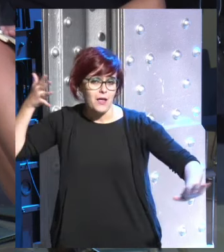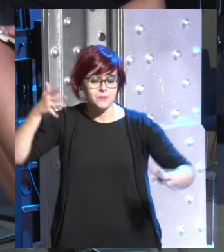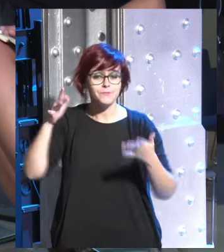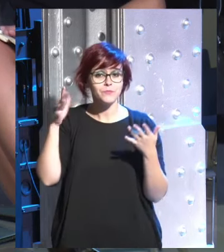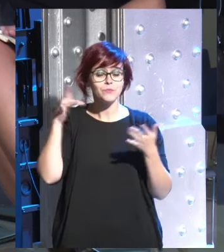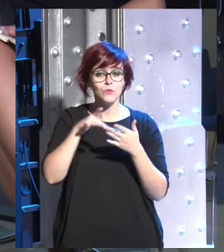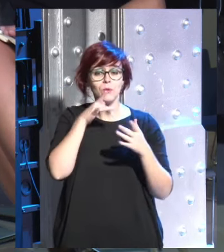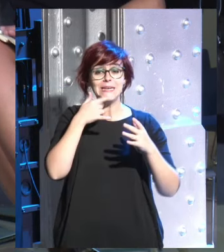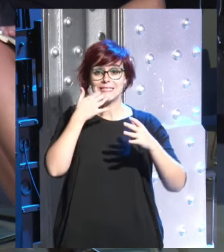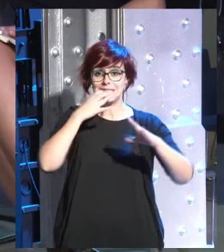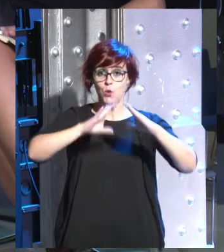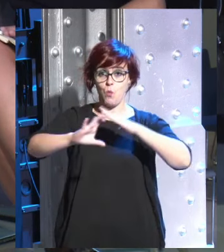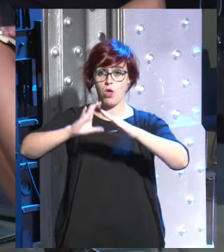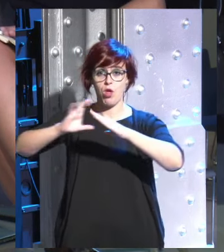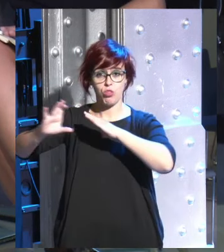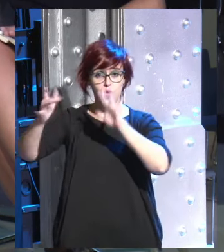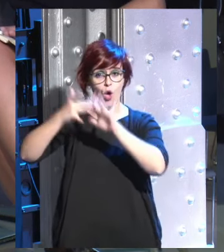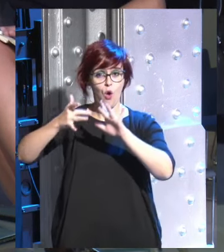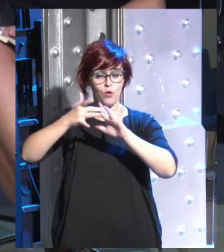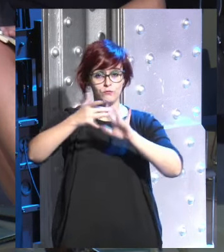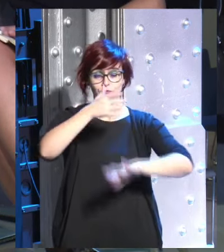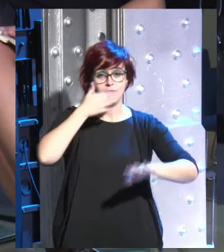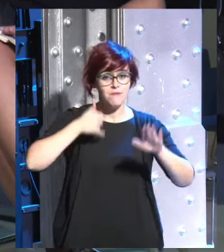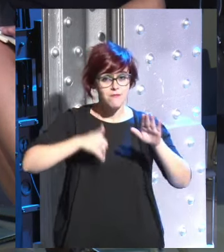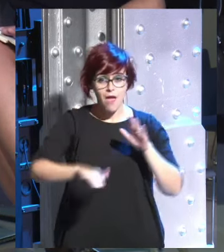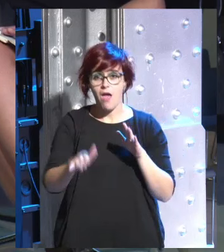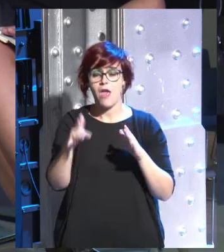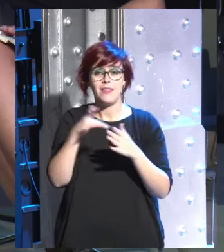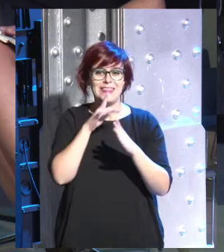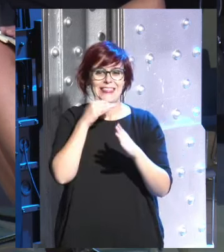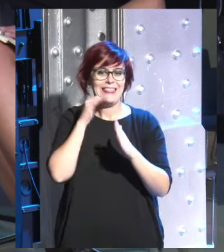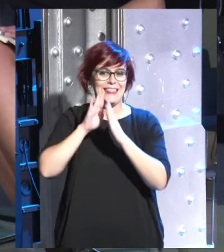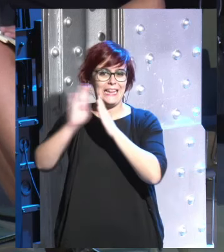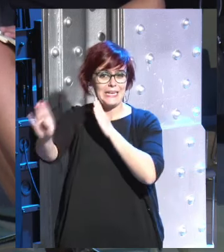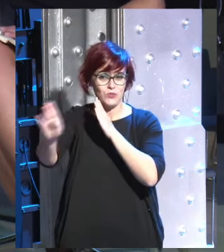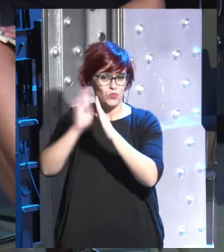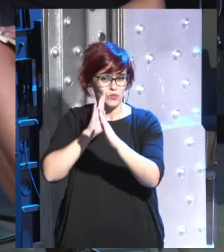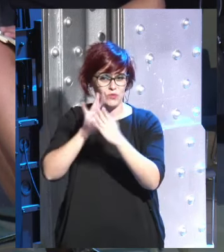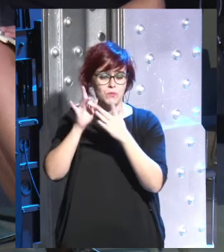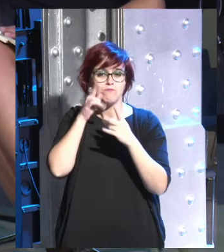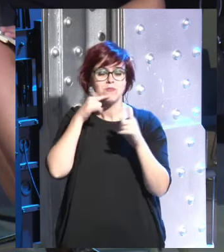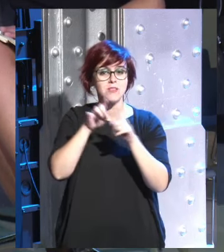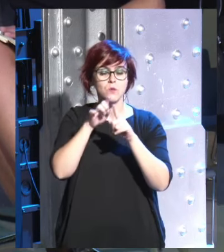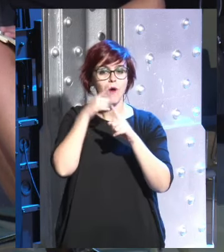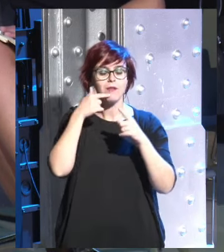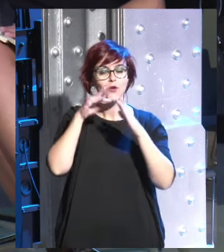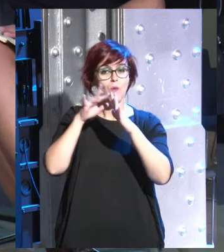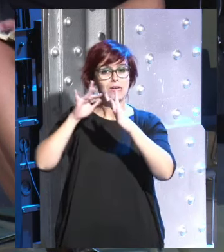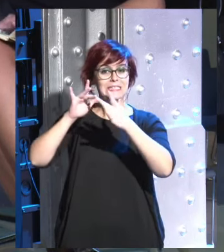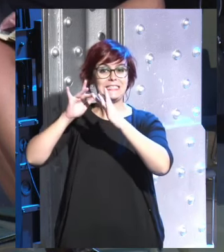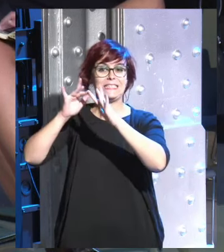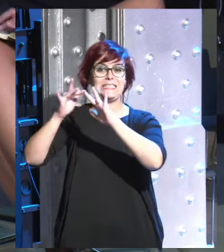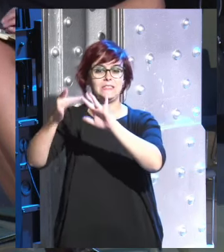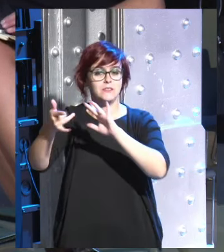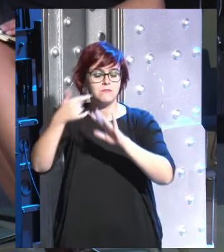a medida que la comunicación se convierta cada vez en algo más directo y en algo cada vez más omnipresente el